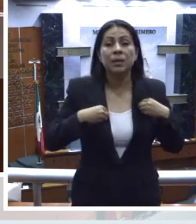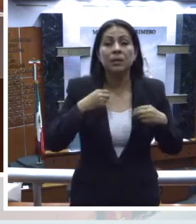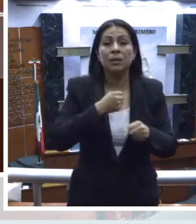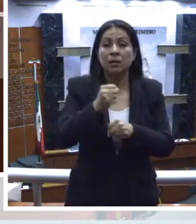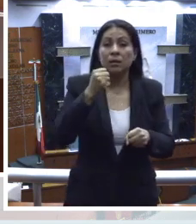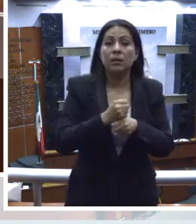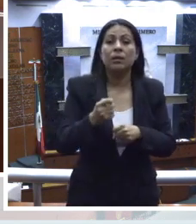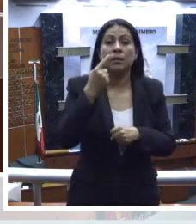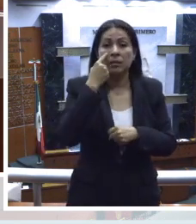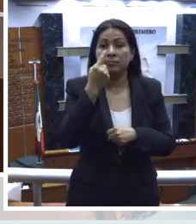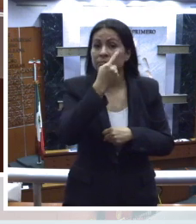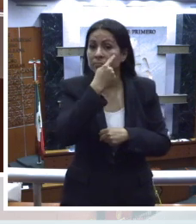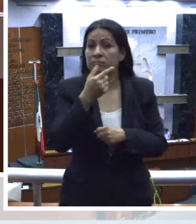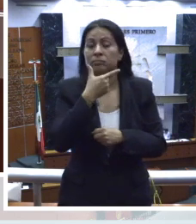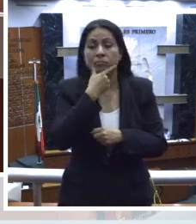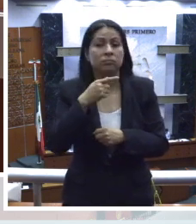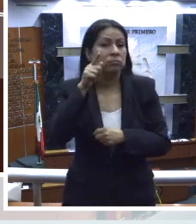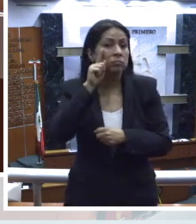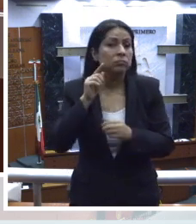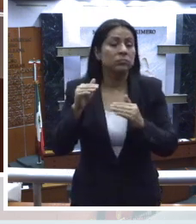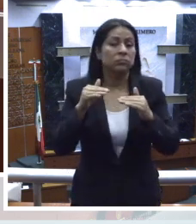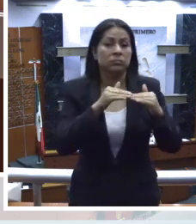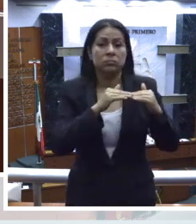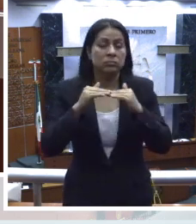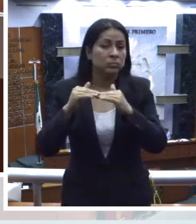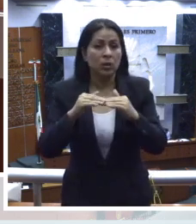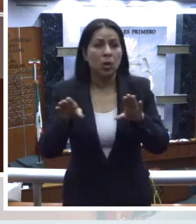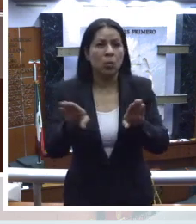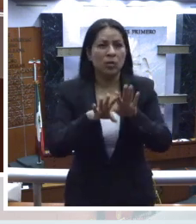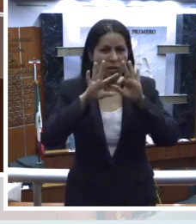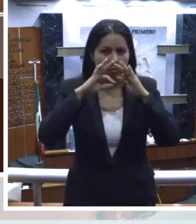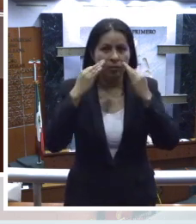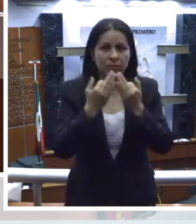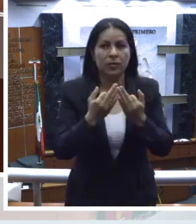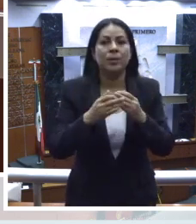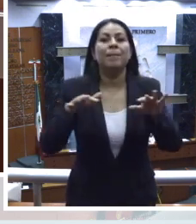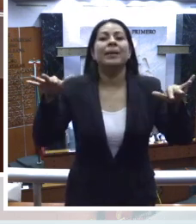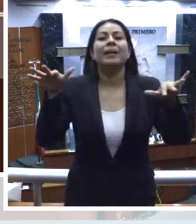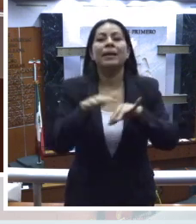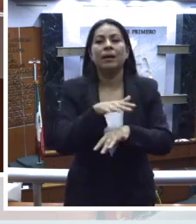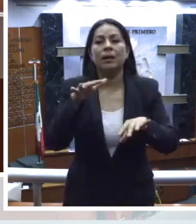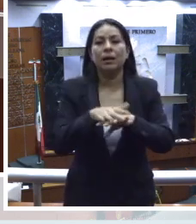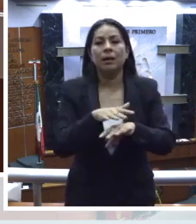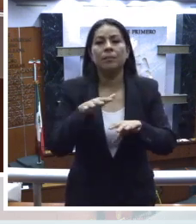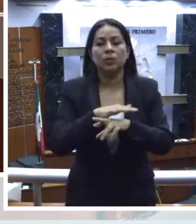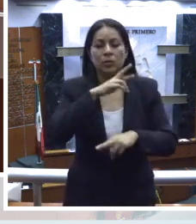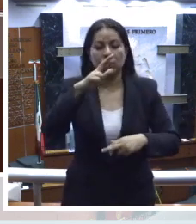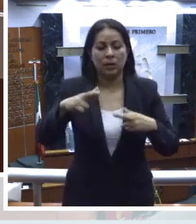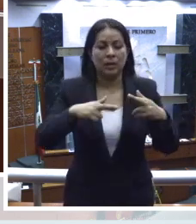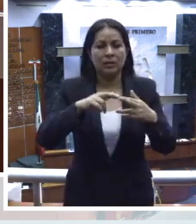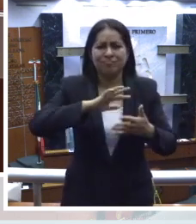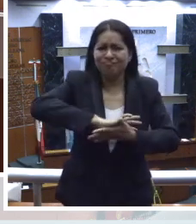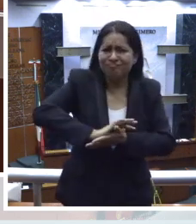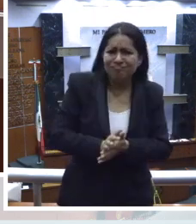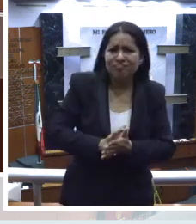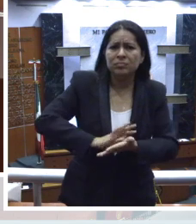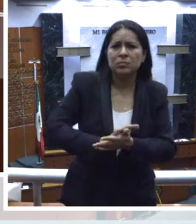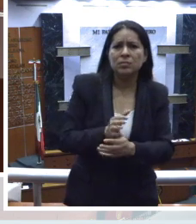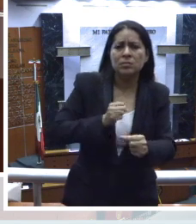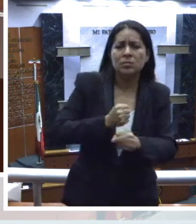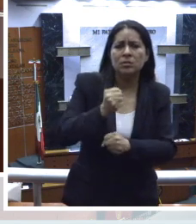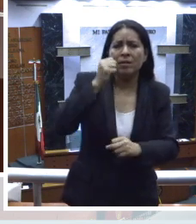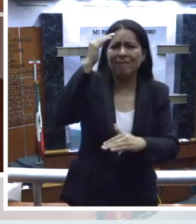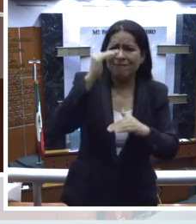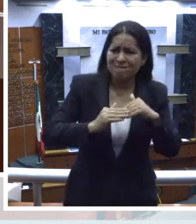violencia y la perspectiva de género como una herramienta para la transformación de las relaciones de opresión, violencia y